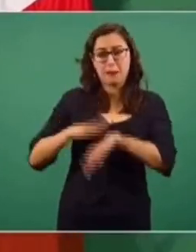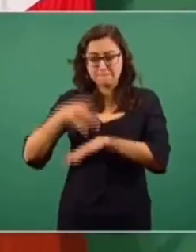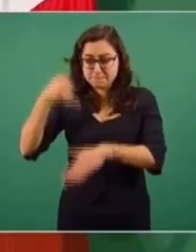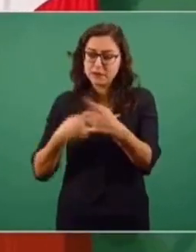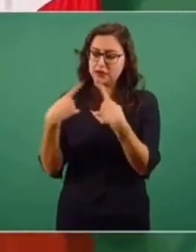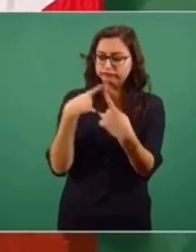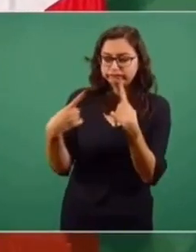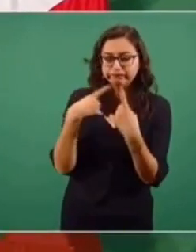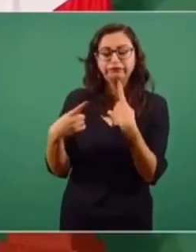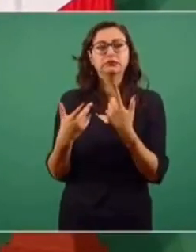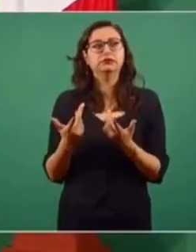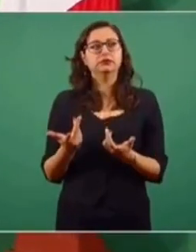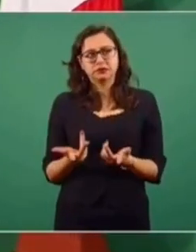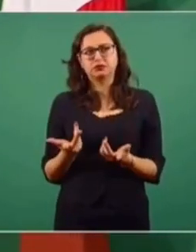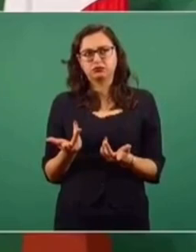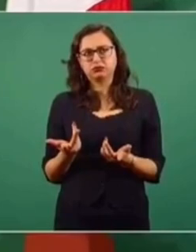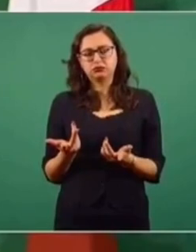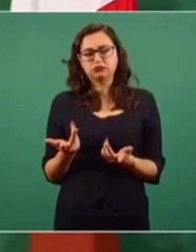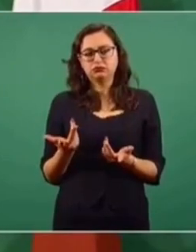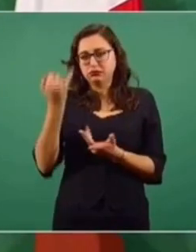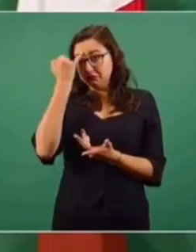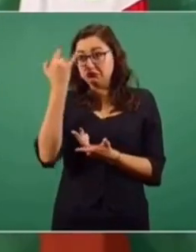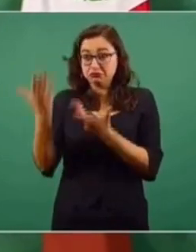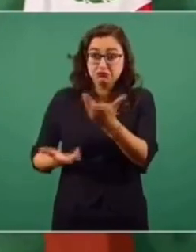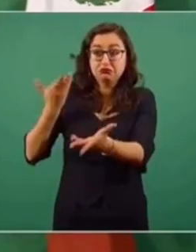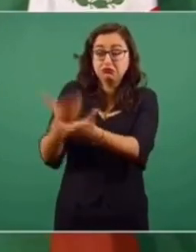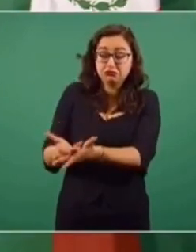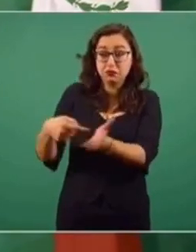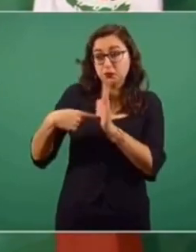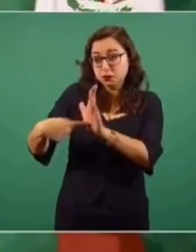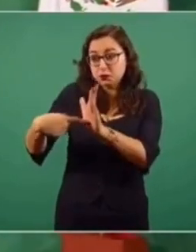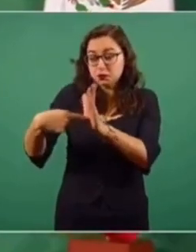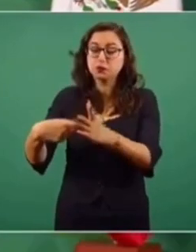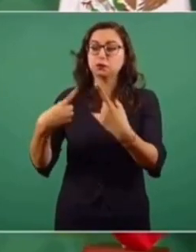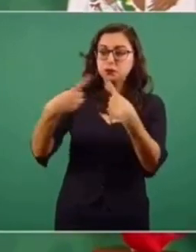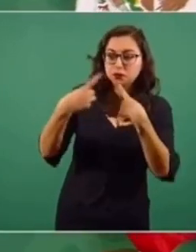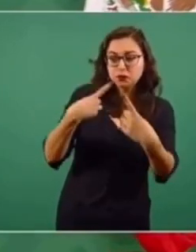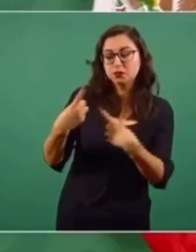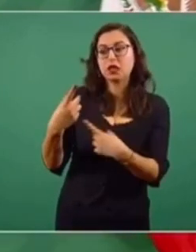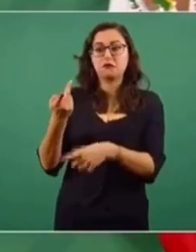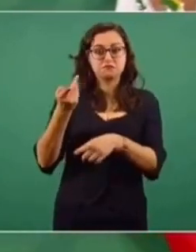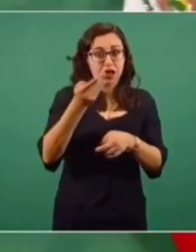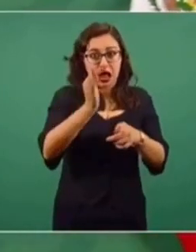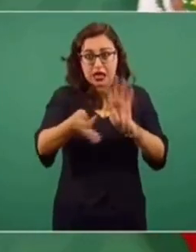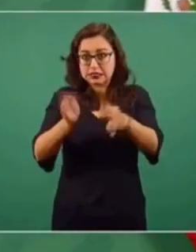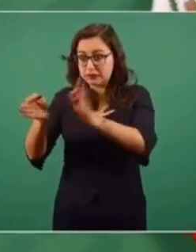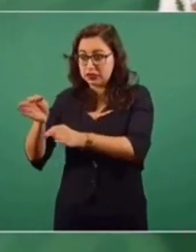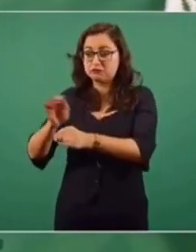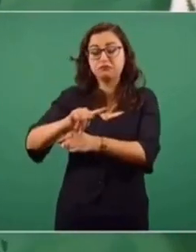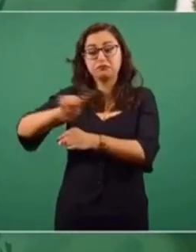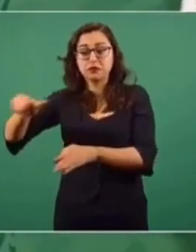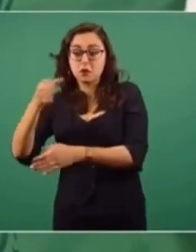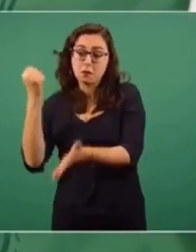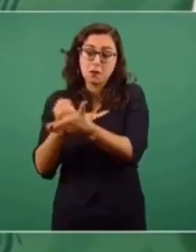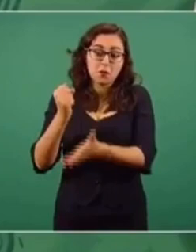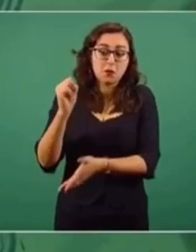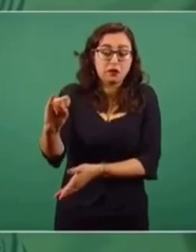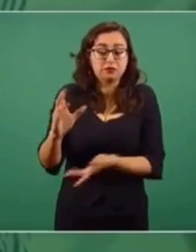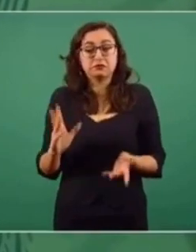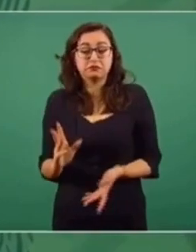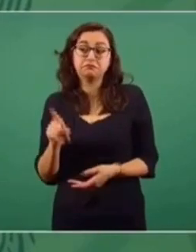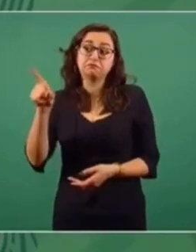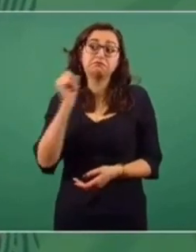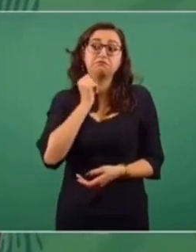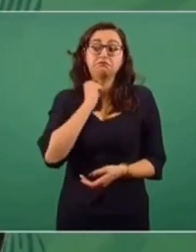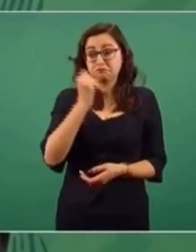buscar que sean aceptadas las iniciativas y desde luego aprobadas, en este caso en el Senado. Entonces, si el senador presentó